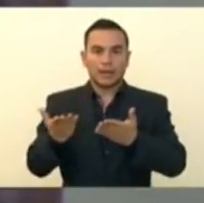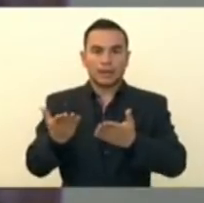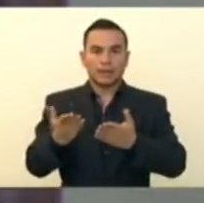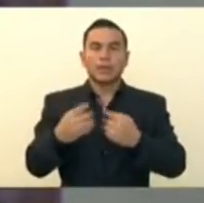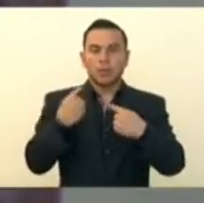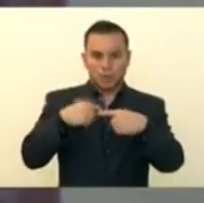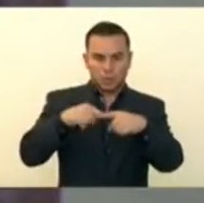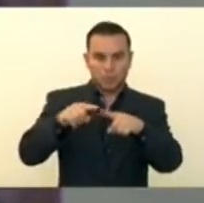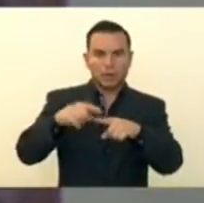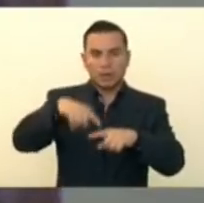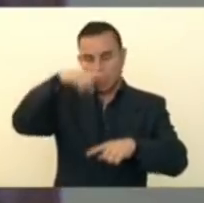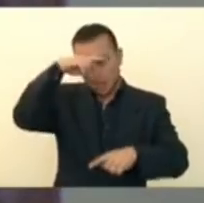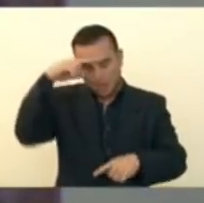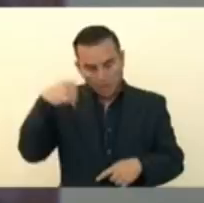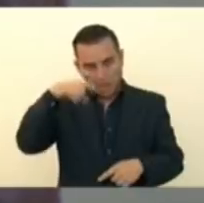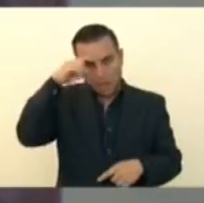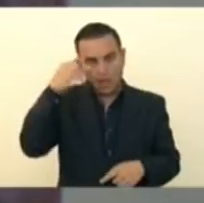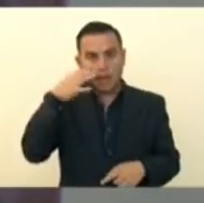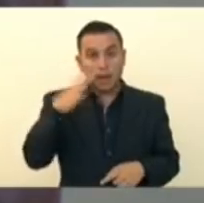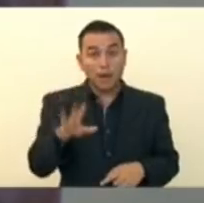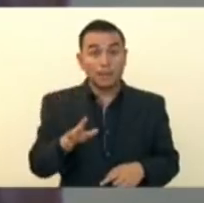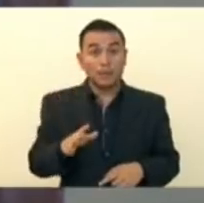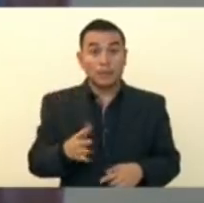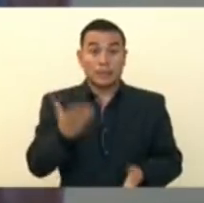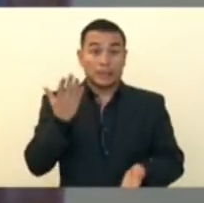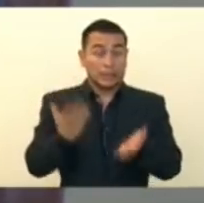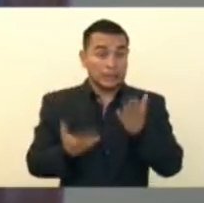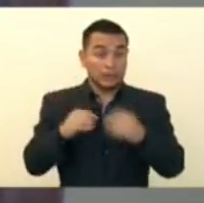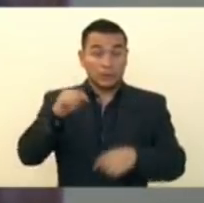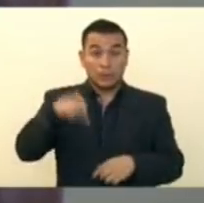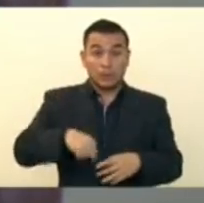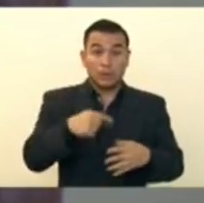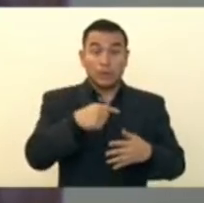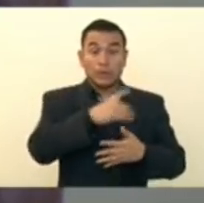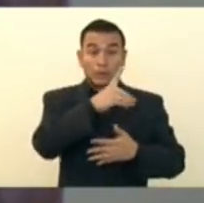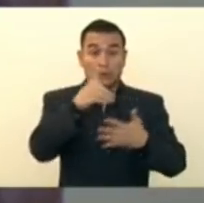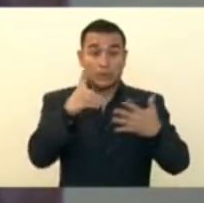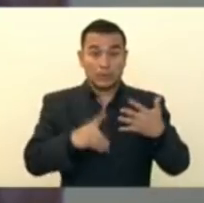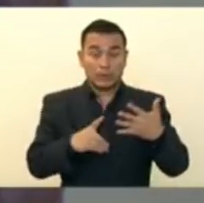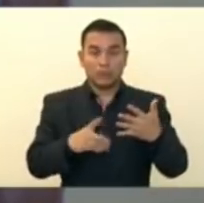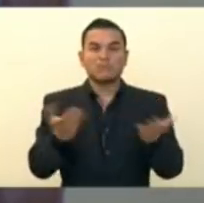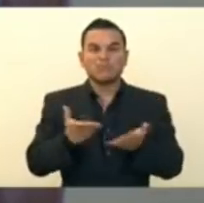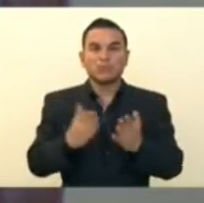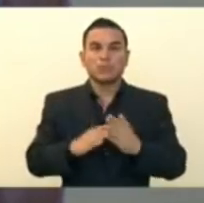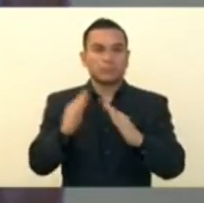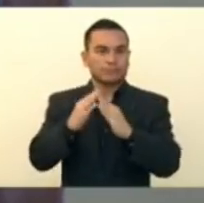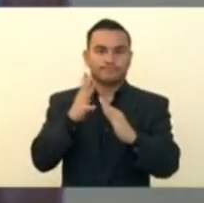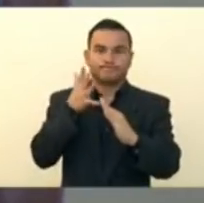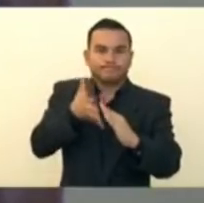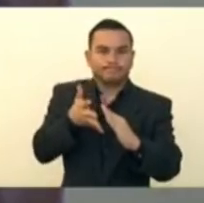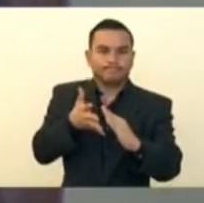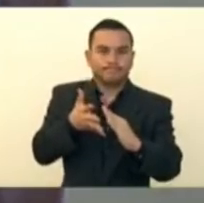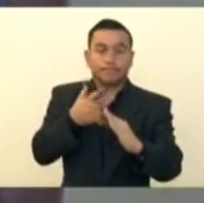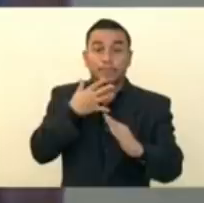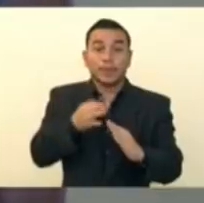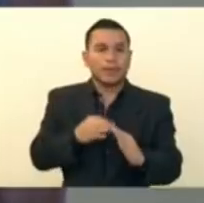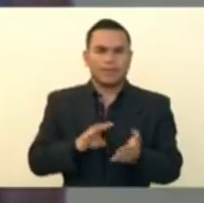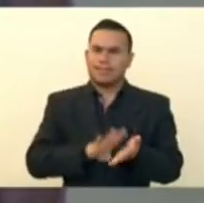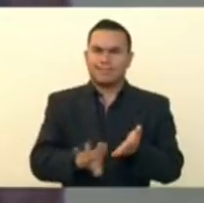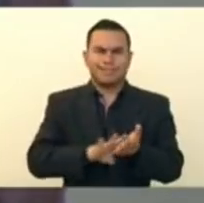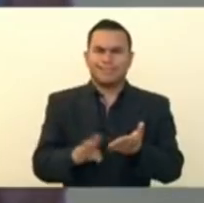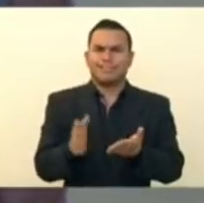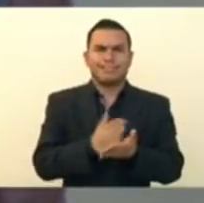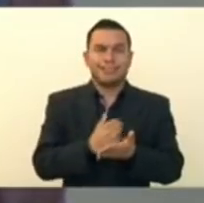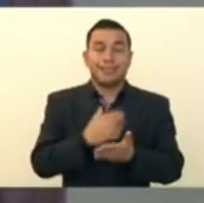recibiendo su salario. Algunos no van a trabajar porque por este decreto tienen que ser enviados a sus casas y pues no van a pagar las otras